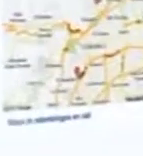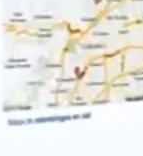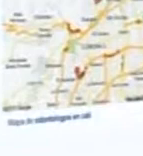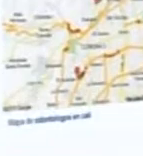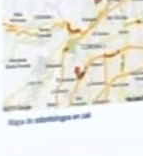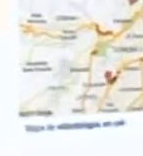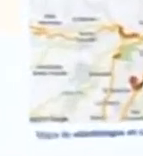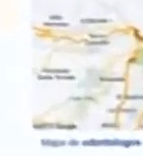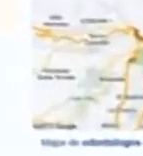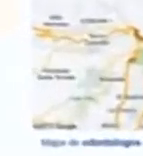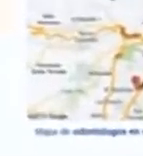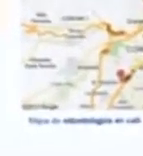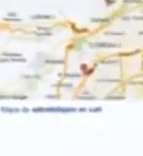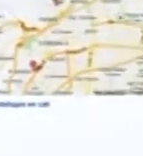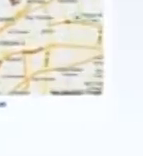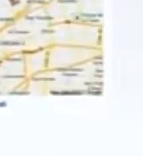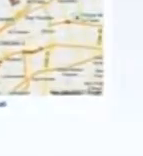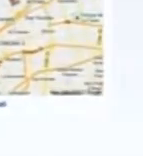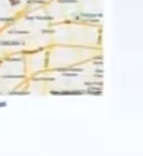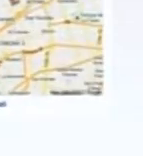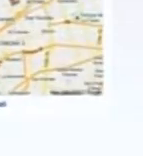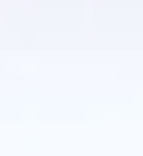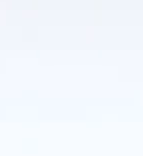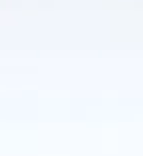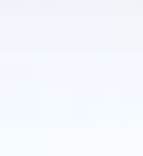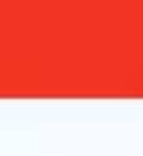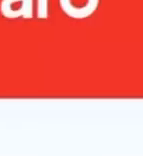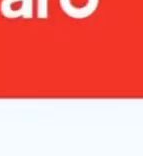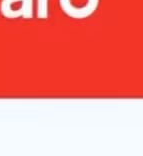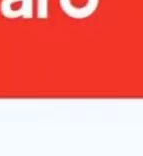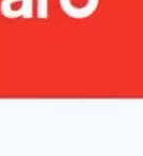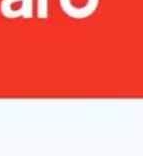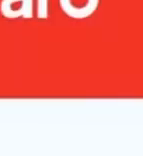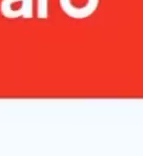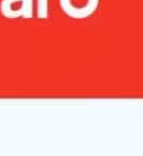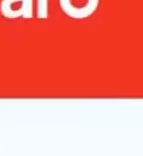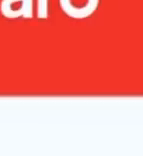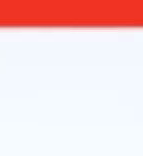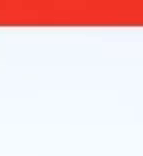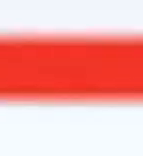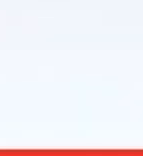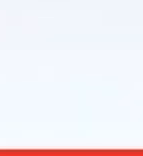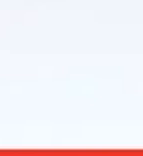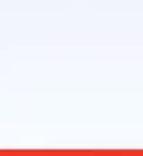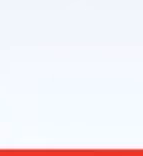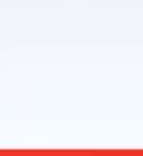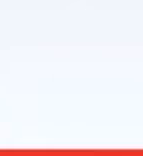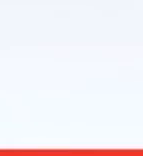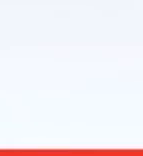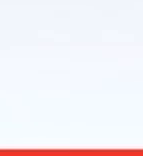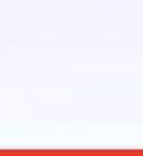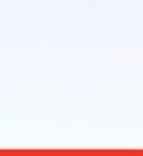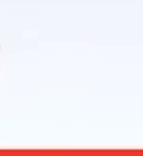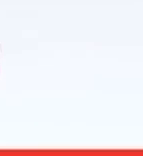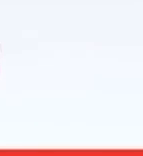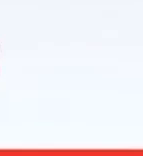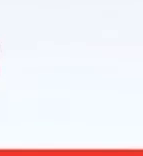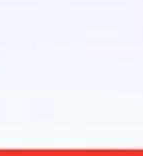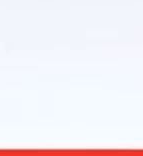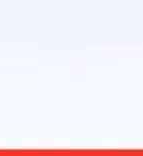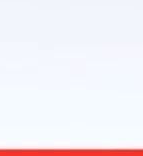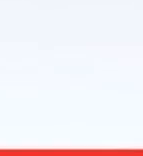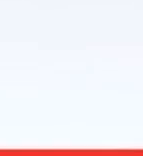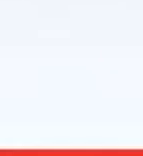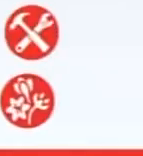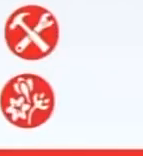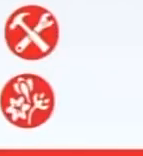¿sabías que en Google se realizan más del 93% de las búsquedas en Colombia? Páginas Claro innova para ti la forma más efectiva para hacer más visible su empresa en Google convirtiendo a